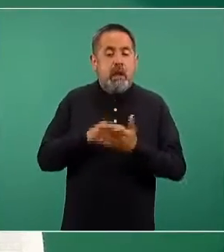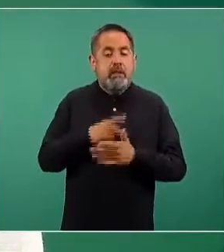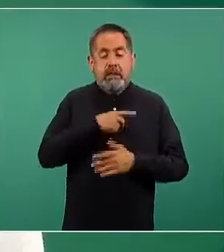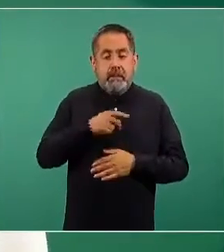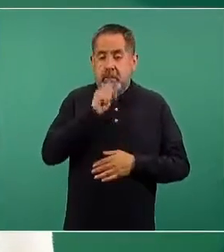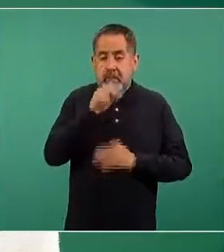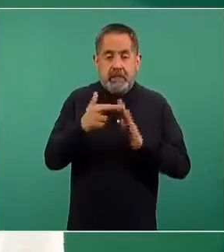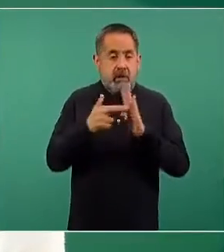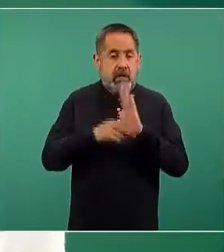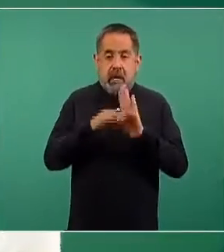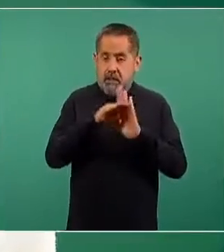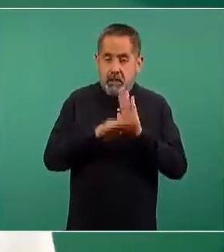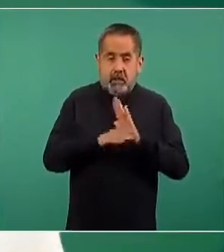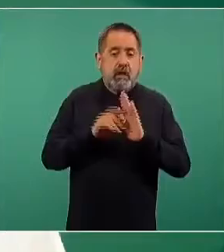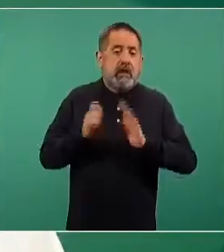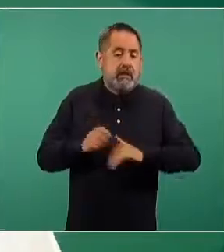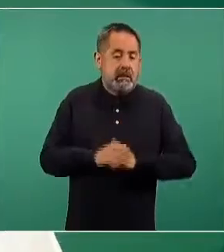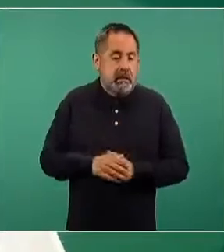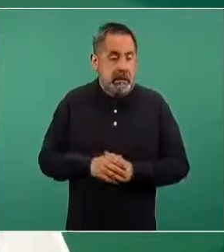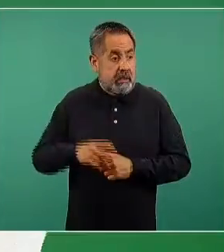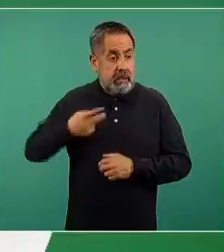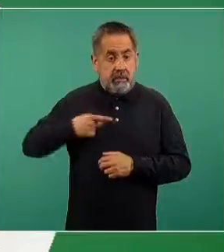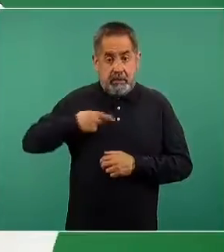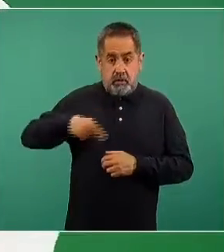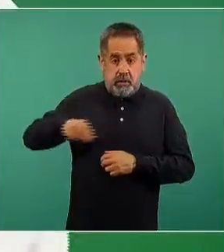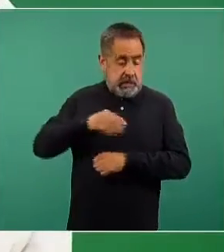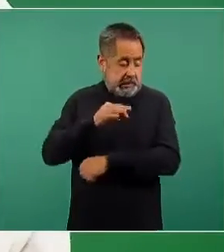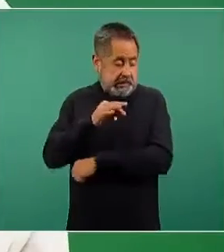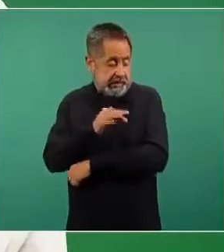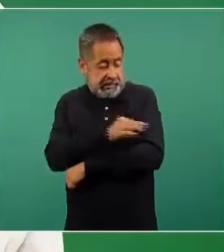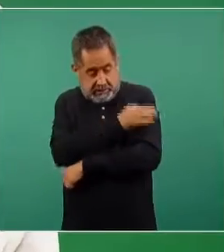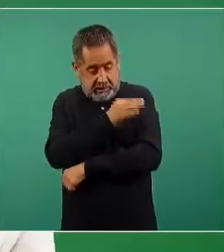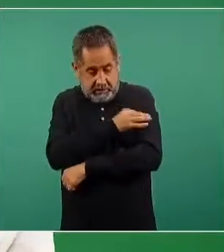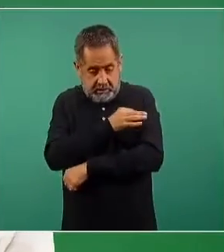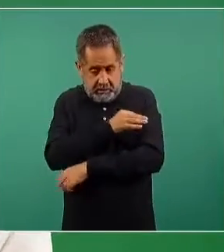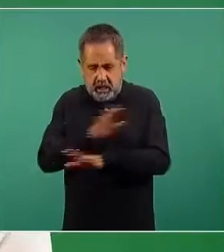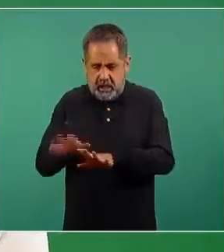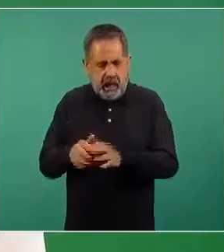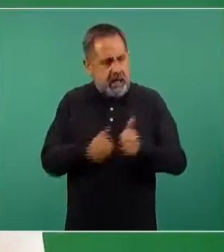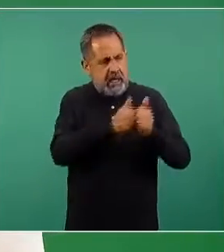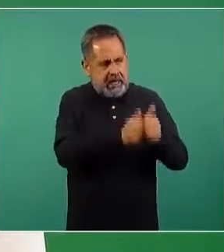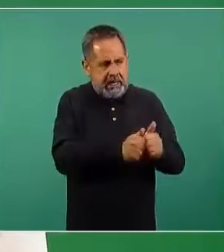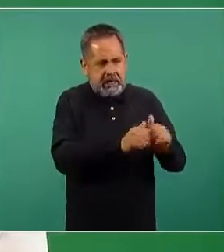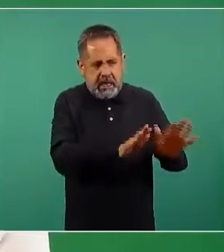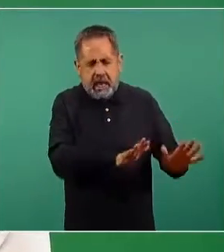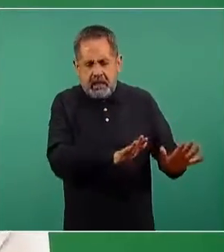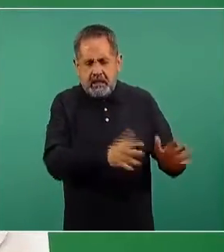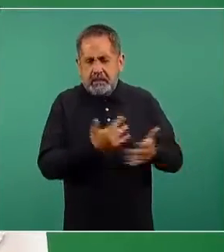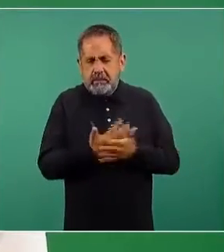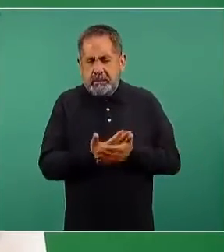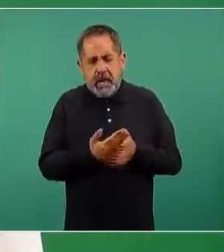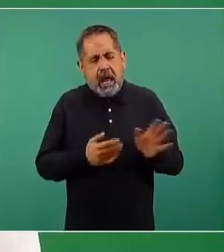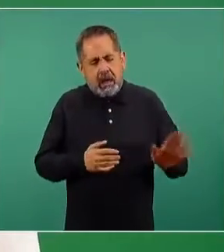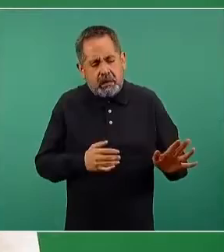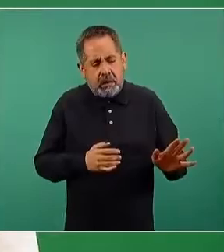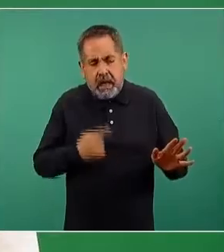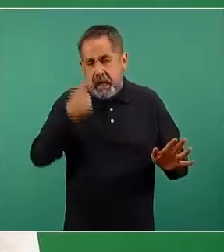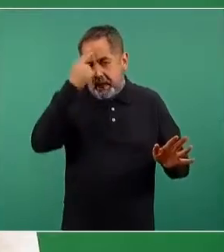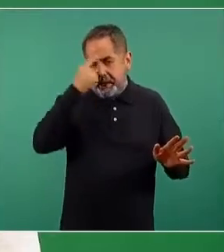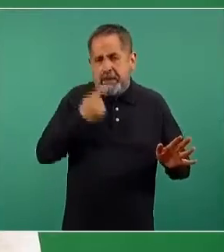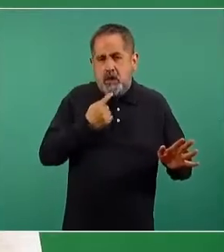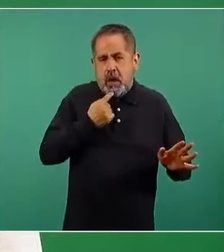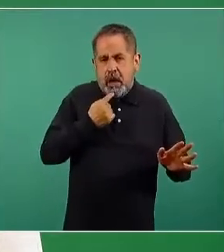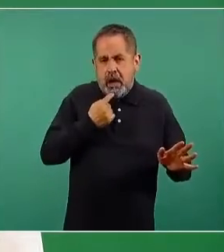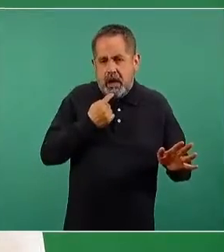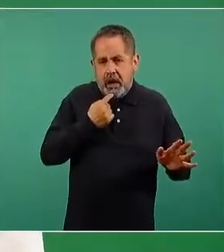tiene la misma dinámica, en donde las personas recién vacunadas permanecen en observación durante 30